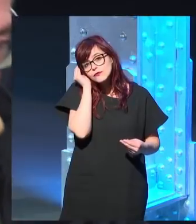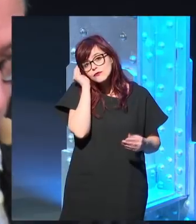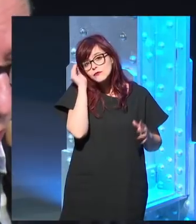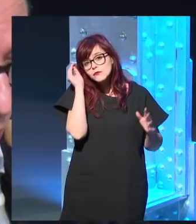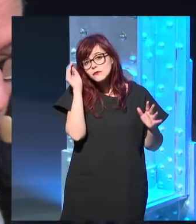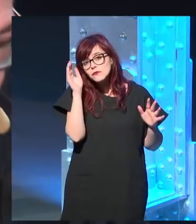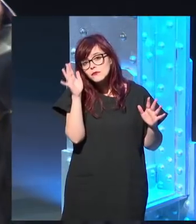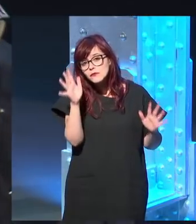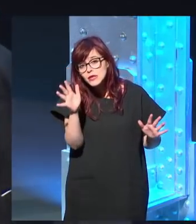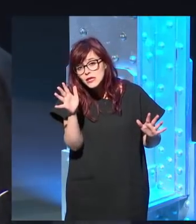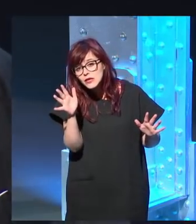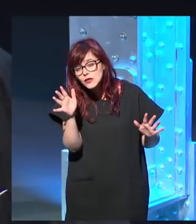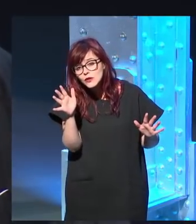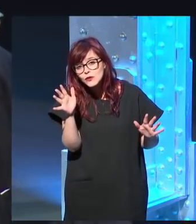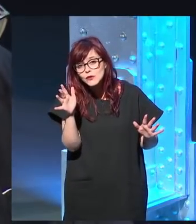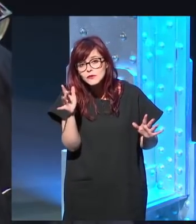pero no estoy seguro.